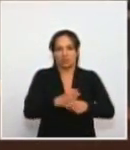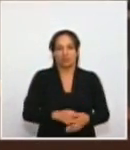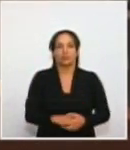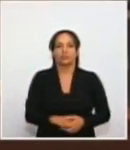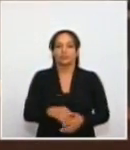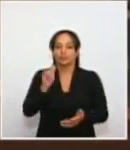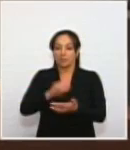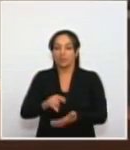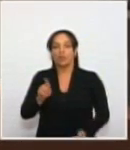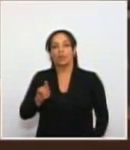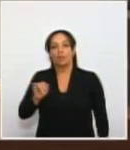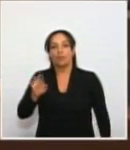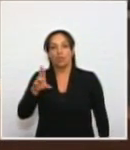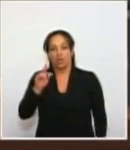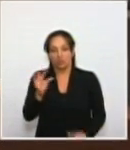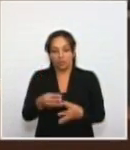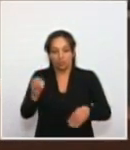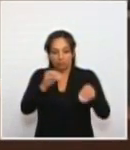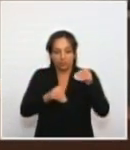fuero se contrae precisamente